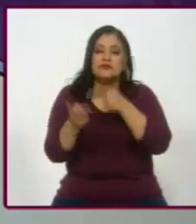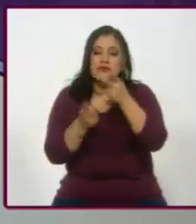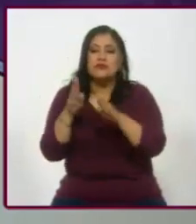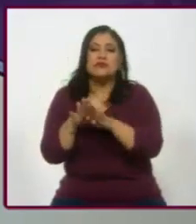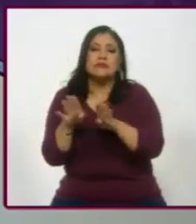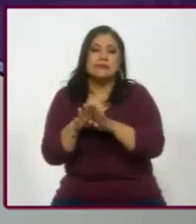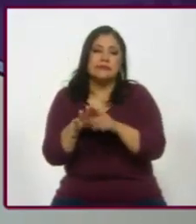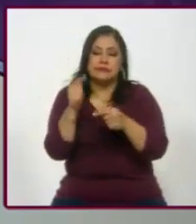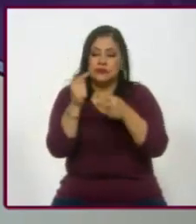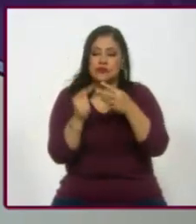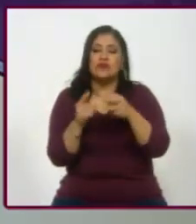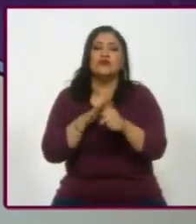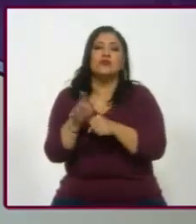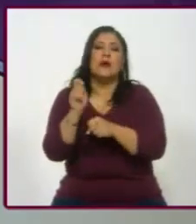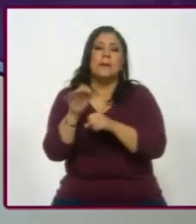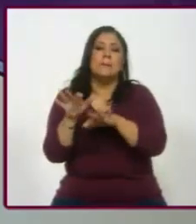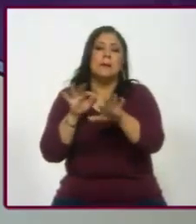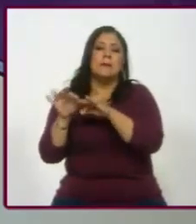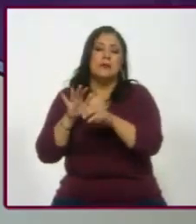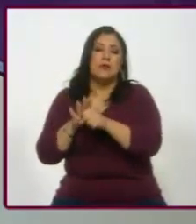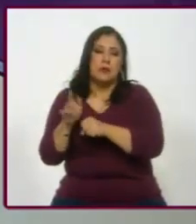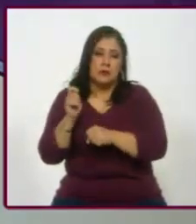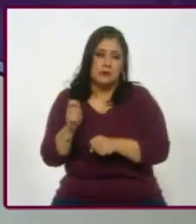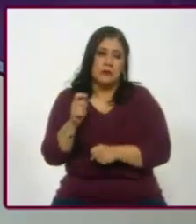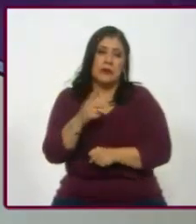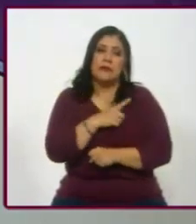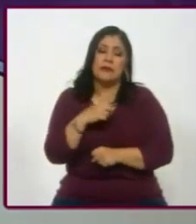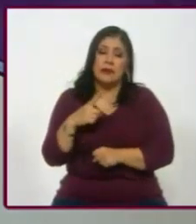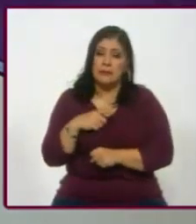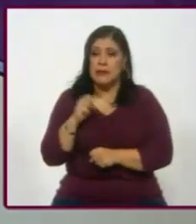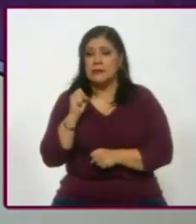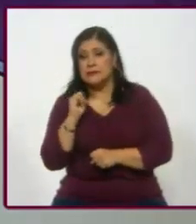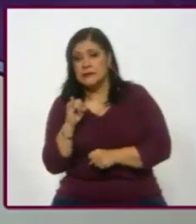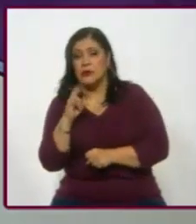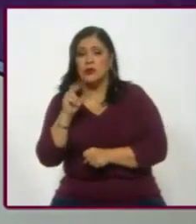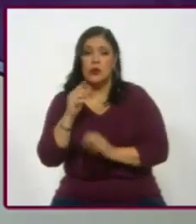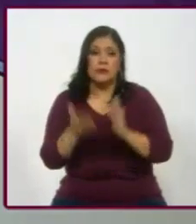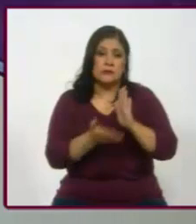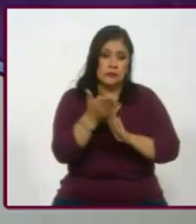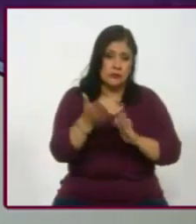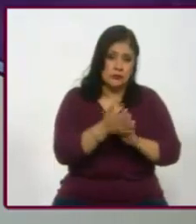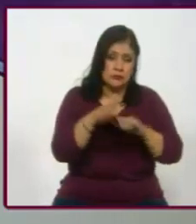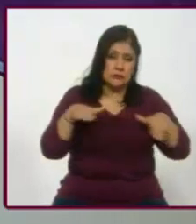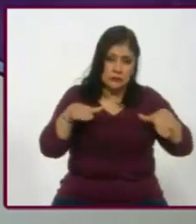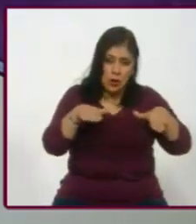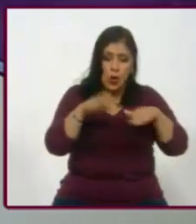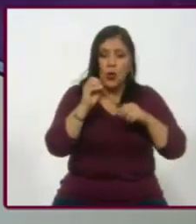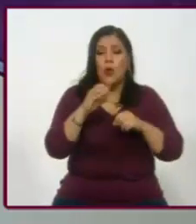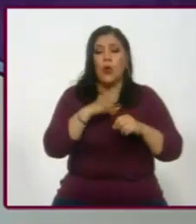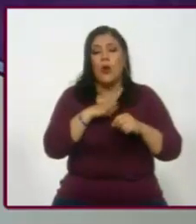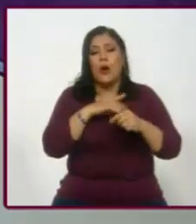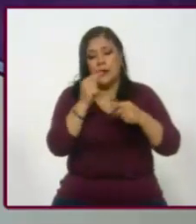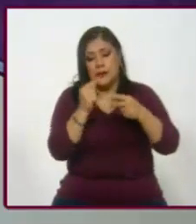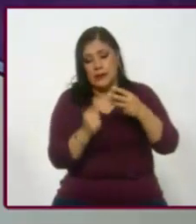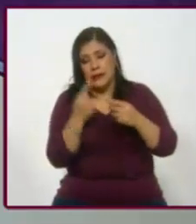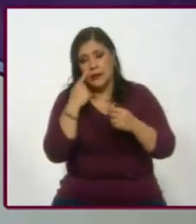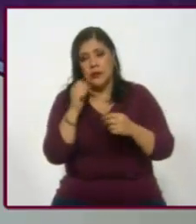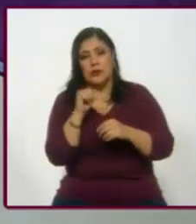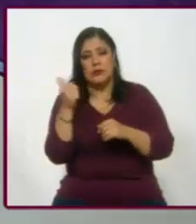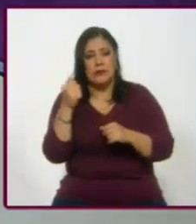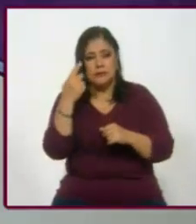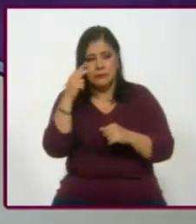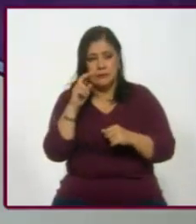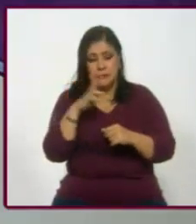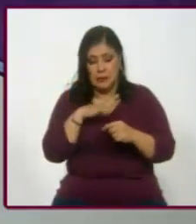las opciones a decidir? Sí. ¿Es simplemente se construye o no se construye? ¿O tenemos alternativas sobre...? Porque todo esto se ha